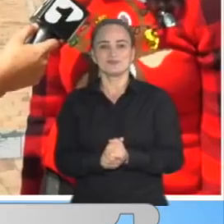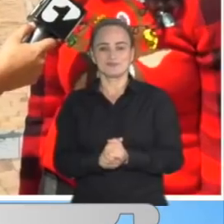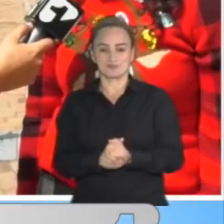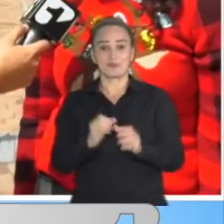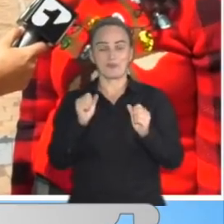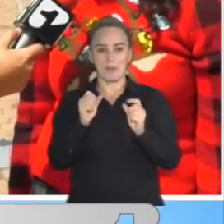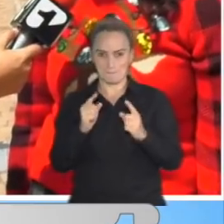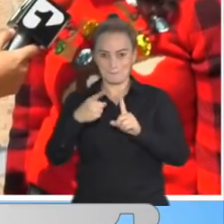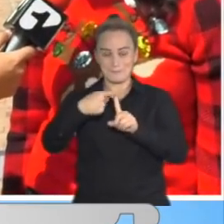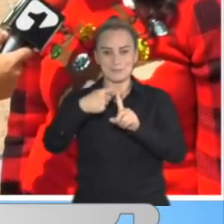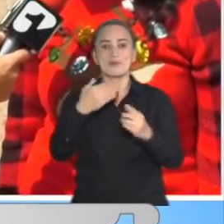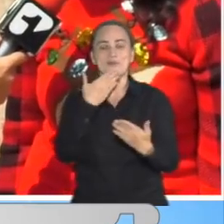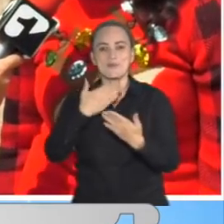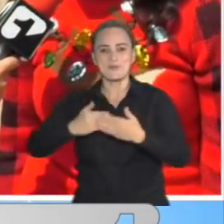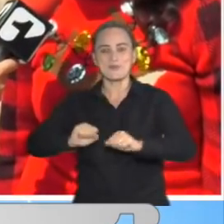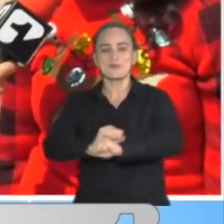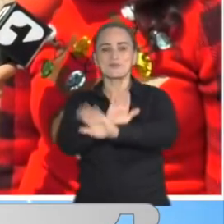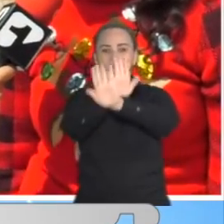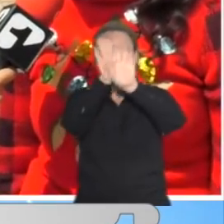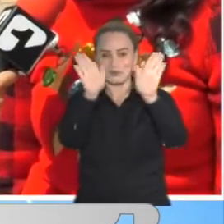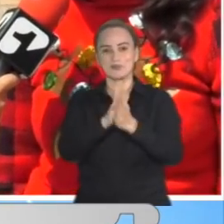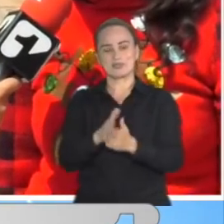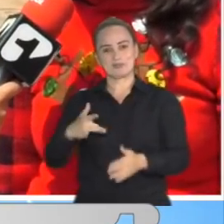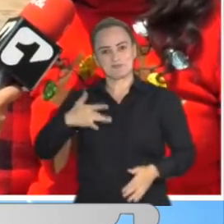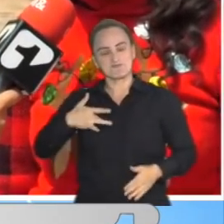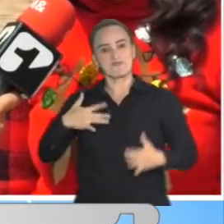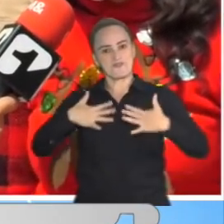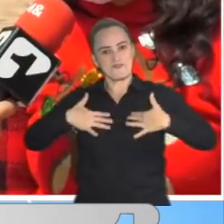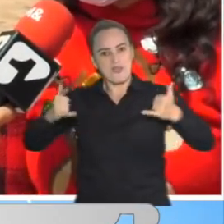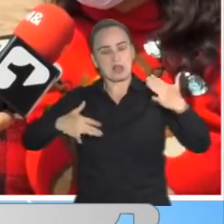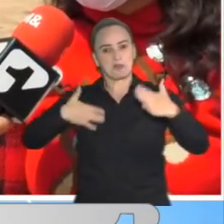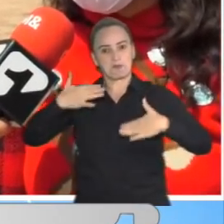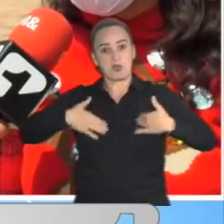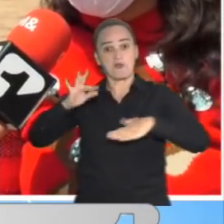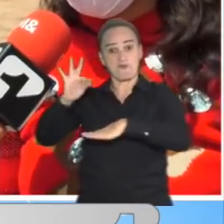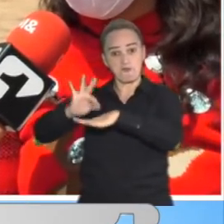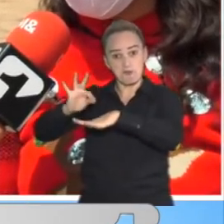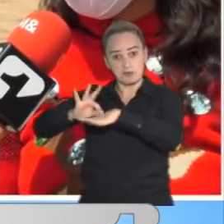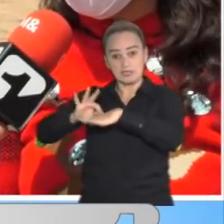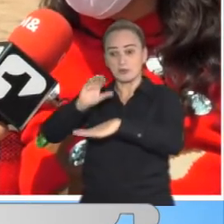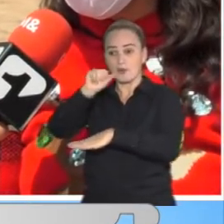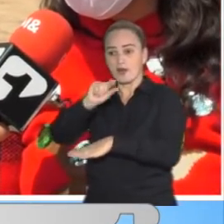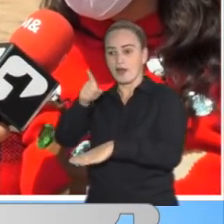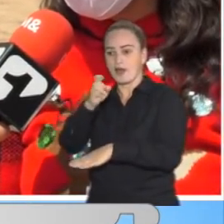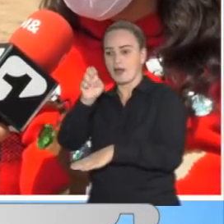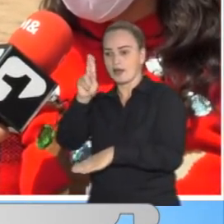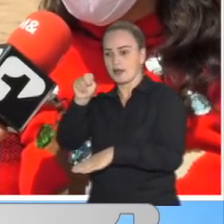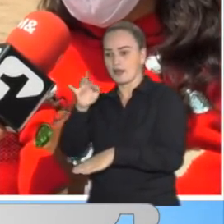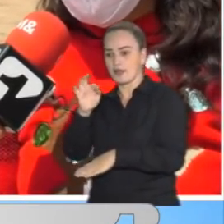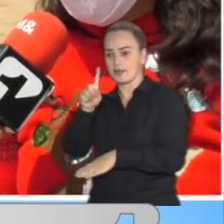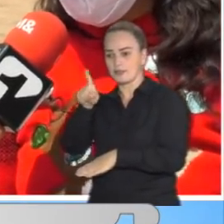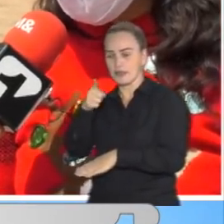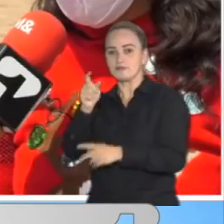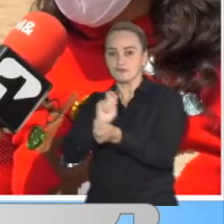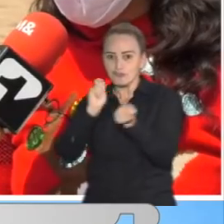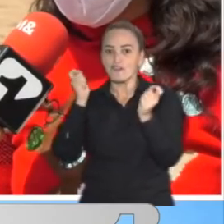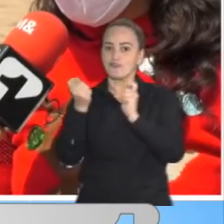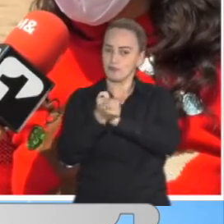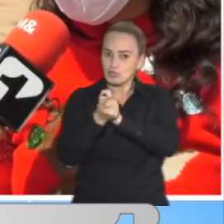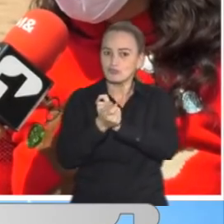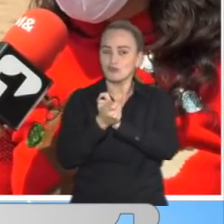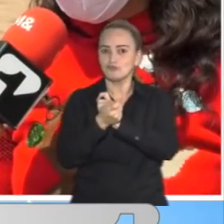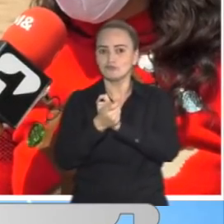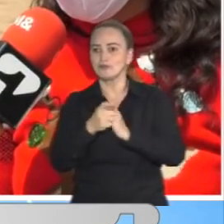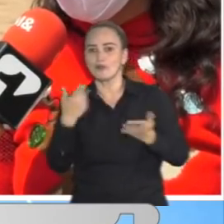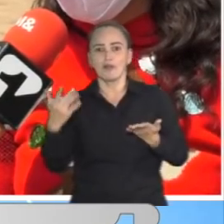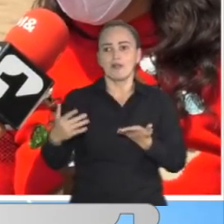Bueno, primero que todo, buenos días. Me siento feliz ya que la fundación Agentes de Transformación trata de buscar